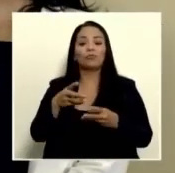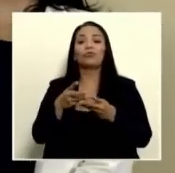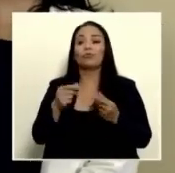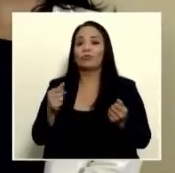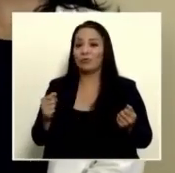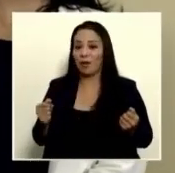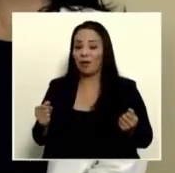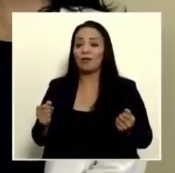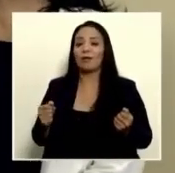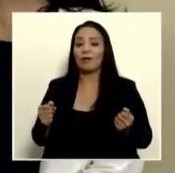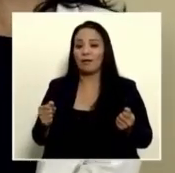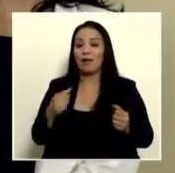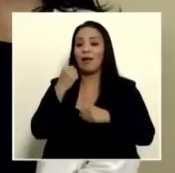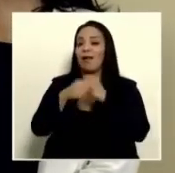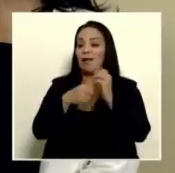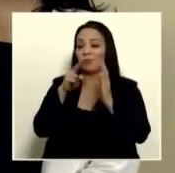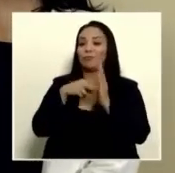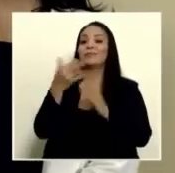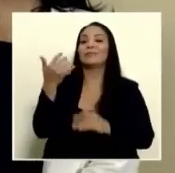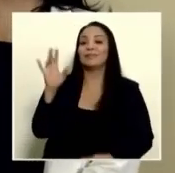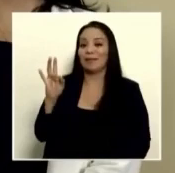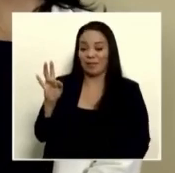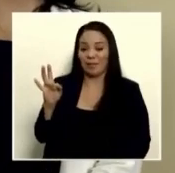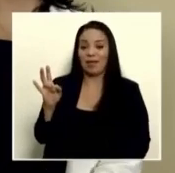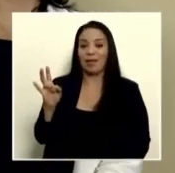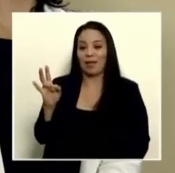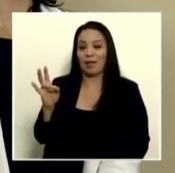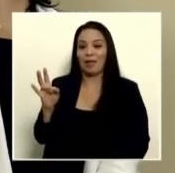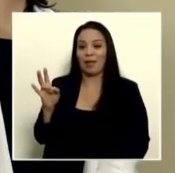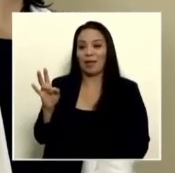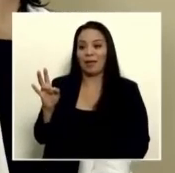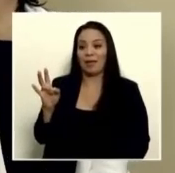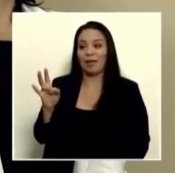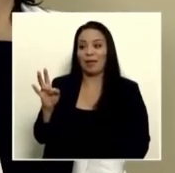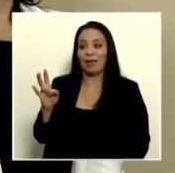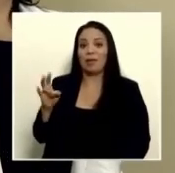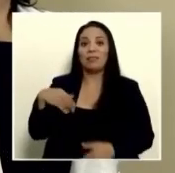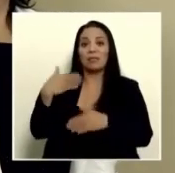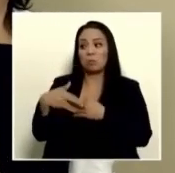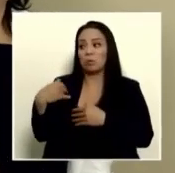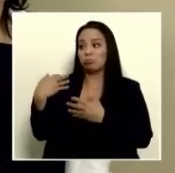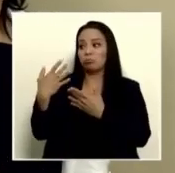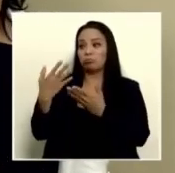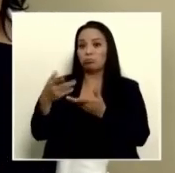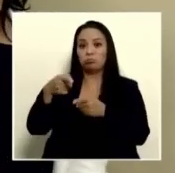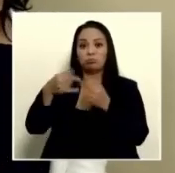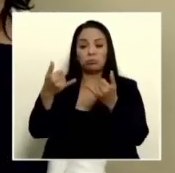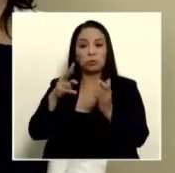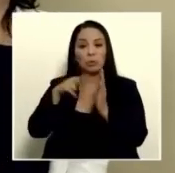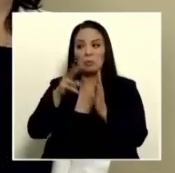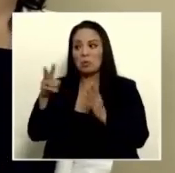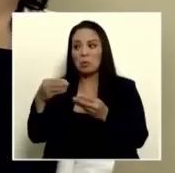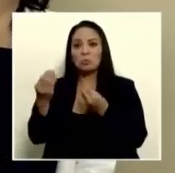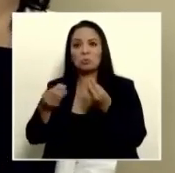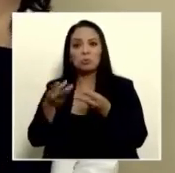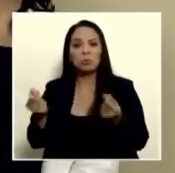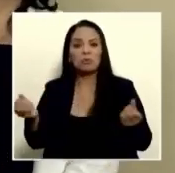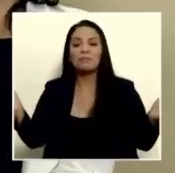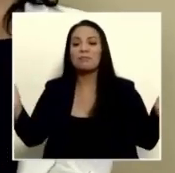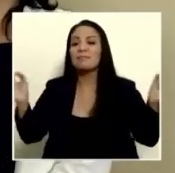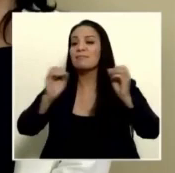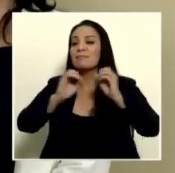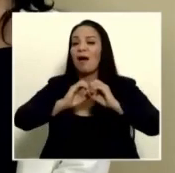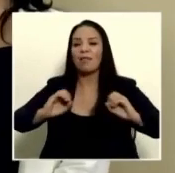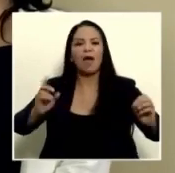2017 al 2022 ¿qué ha pasado? nada ¿dónde está el